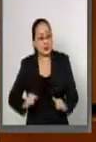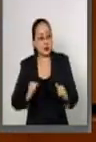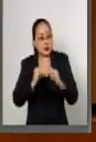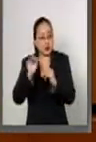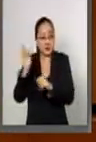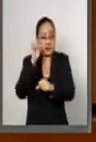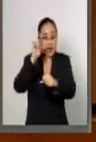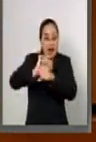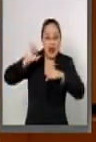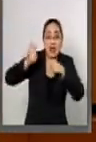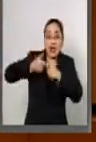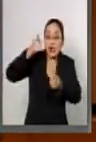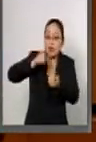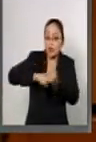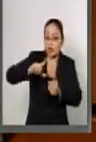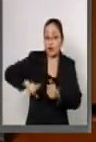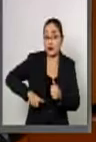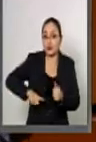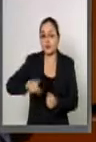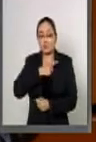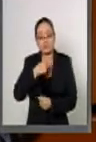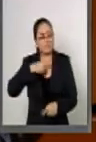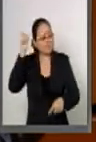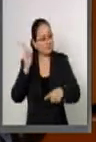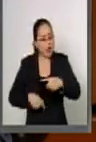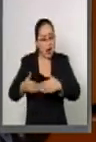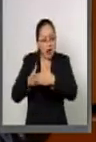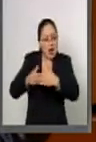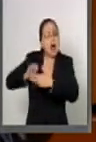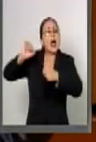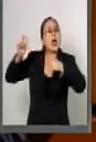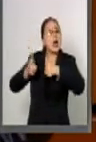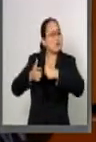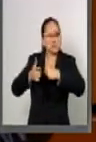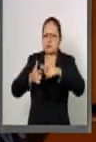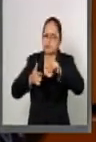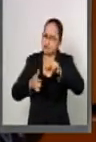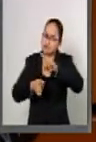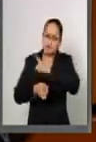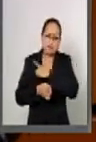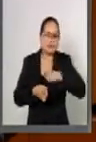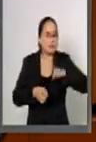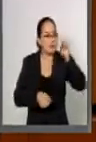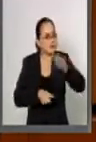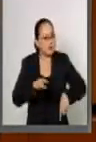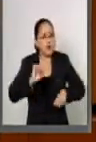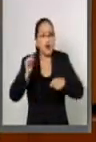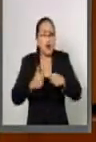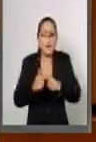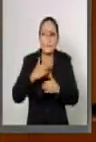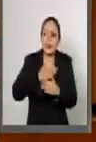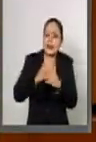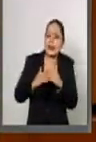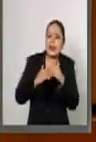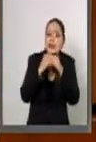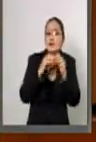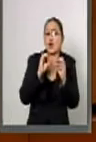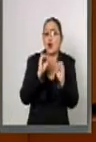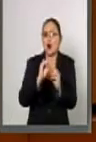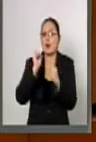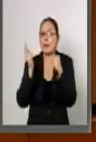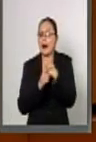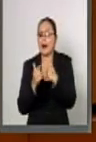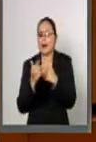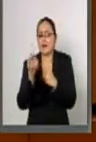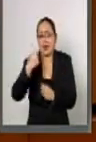encaminadas a eliminar aquellos obstáculos que limiten o impidan el pleno desarrollo